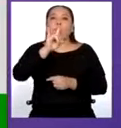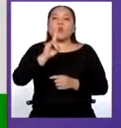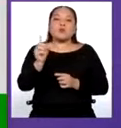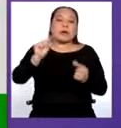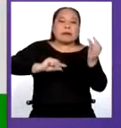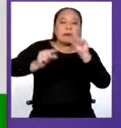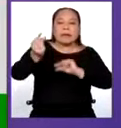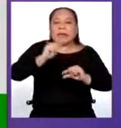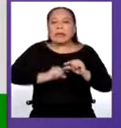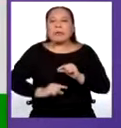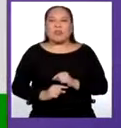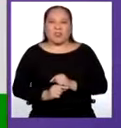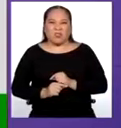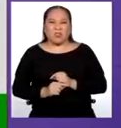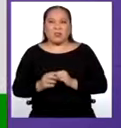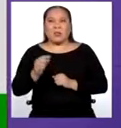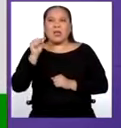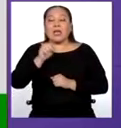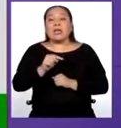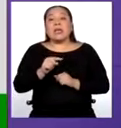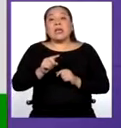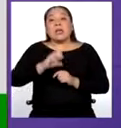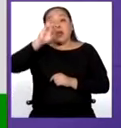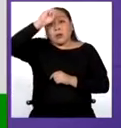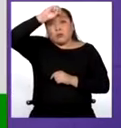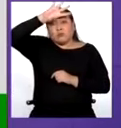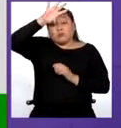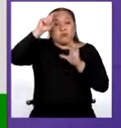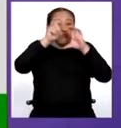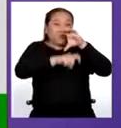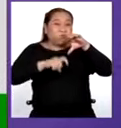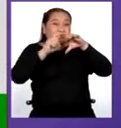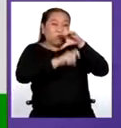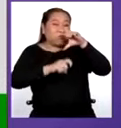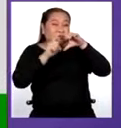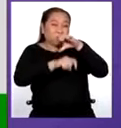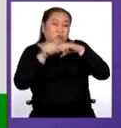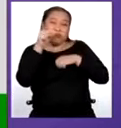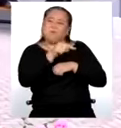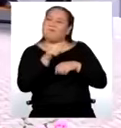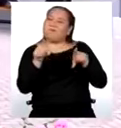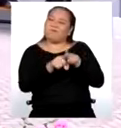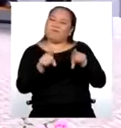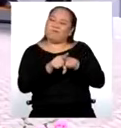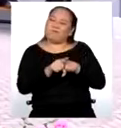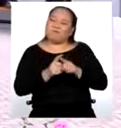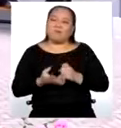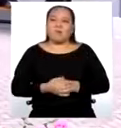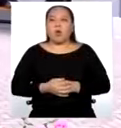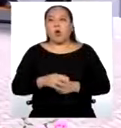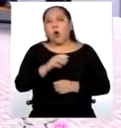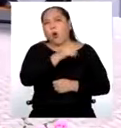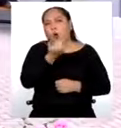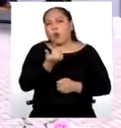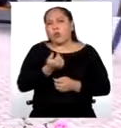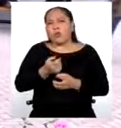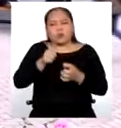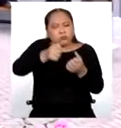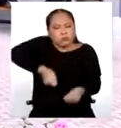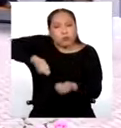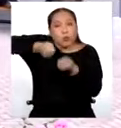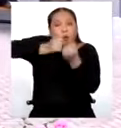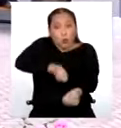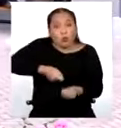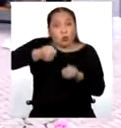fuente de contaminación importante es la minería. La última fuente de contaminación puede ser la agricultura y la vida en el